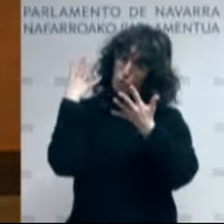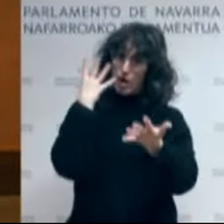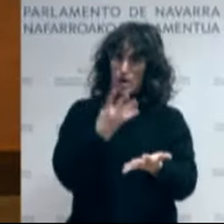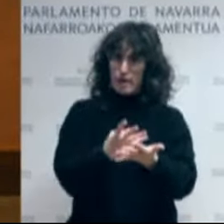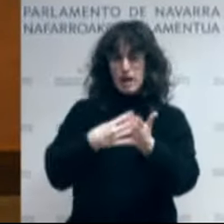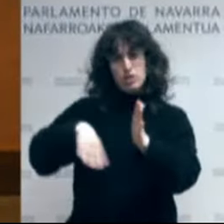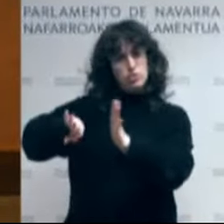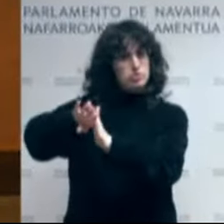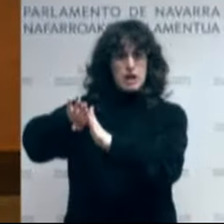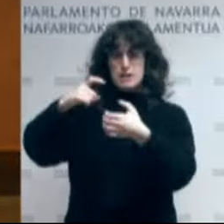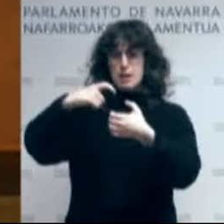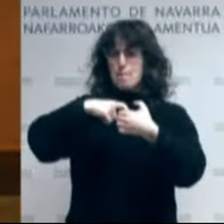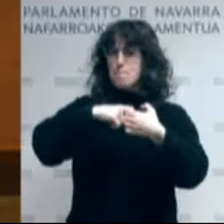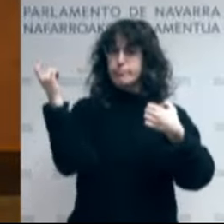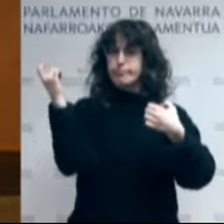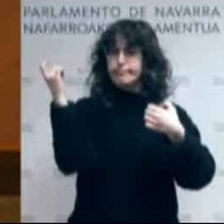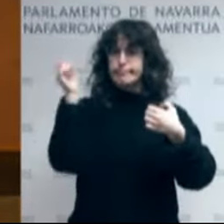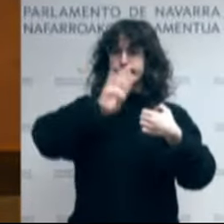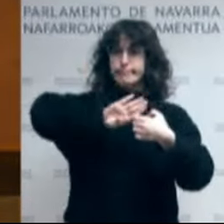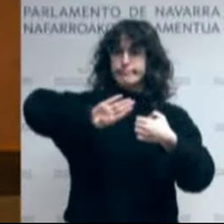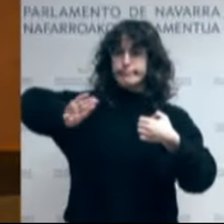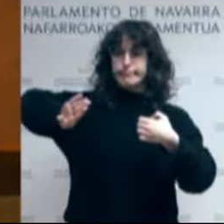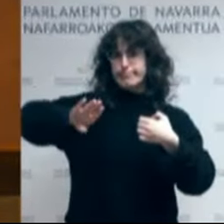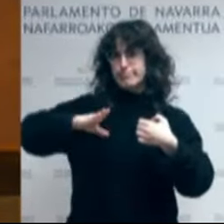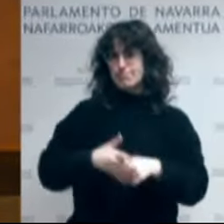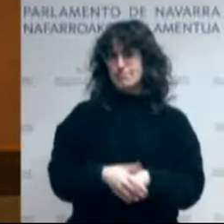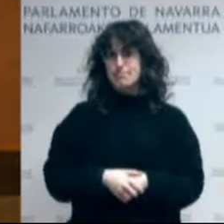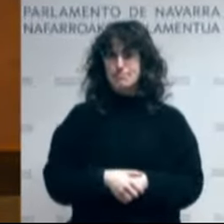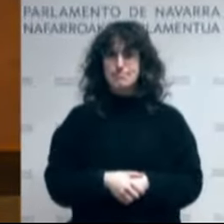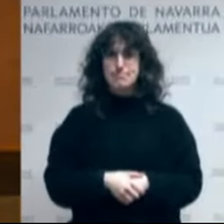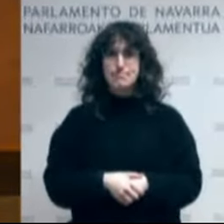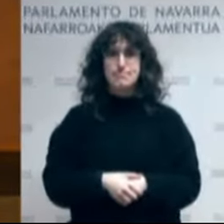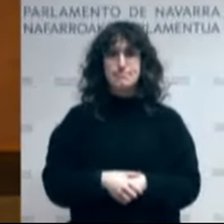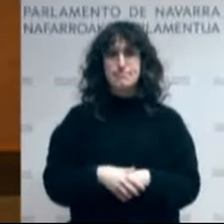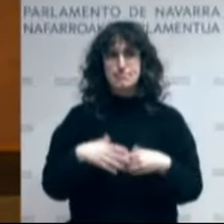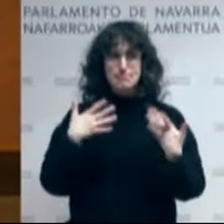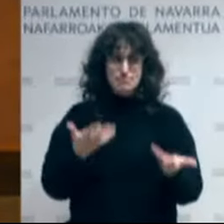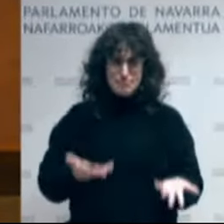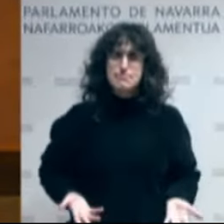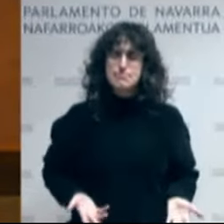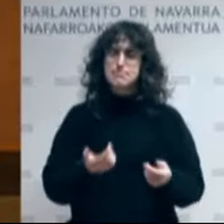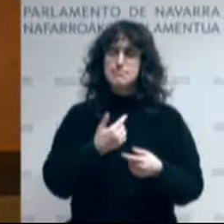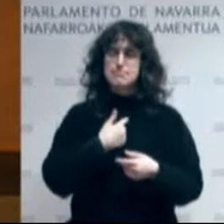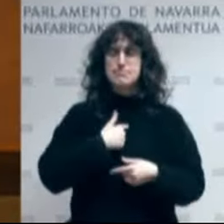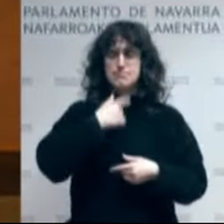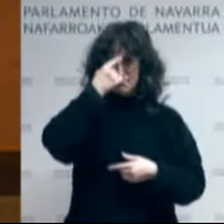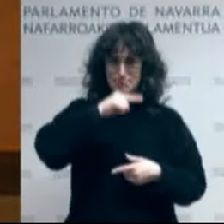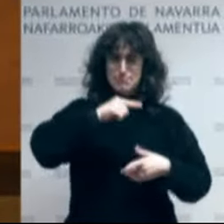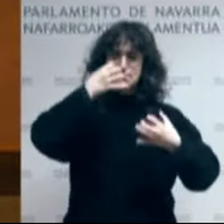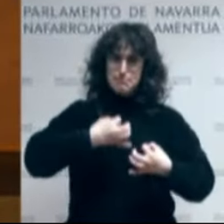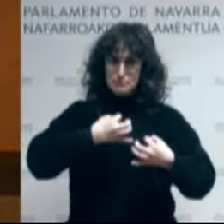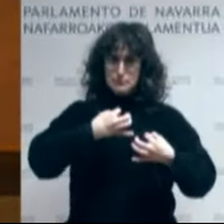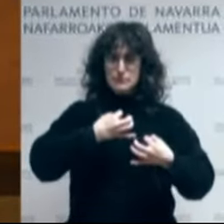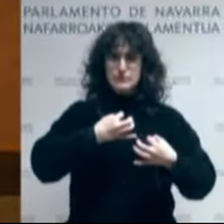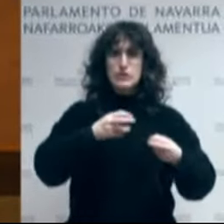batean geratzen da, irrelevantzean. Sein etxita, nago, Nafarroako jendarteak eskertuko